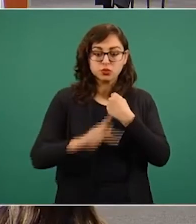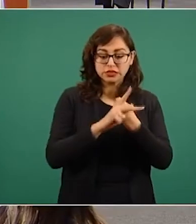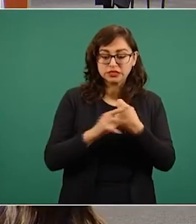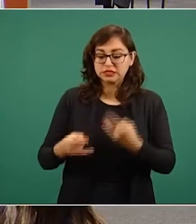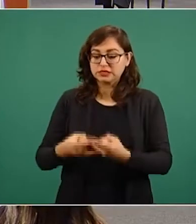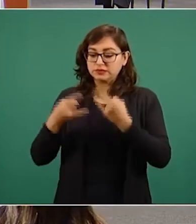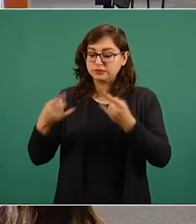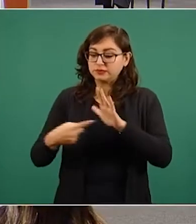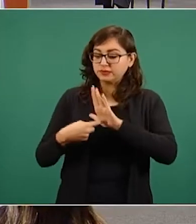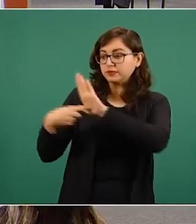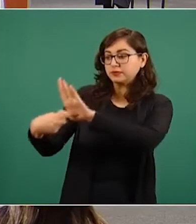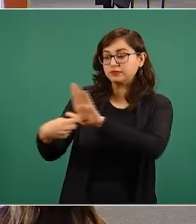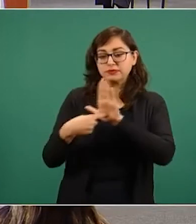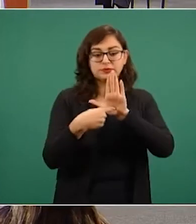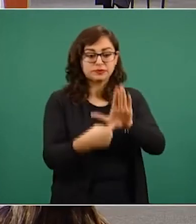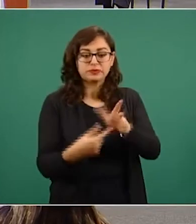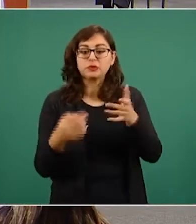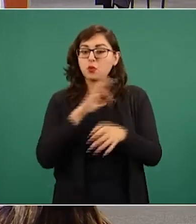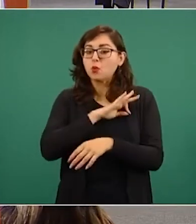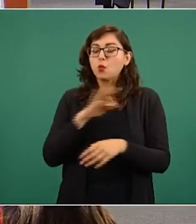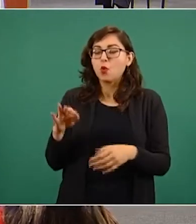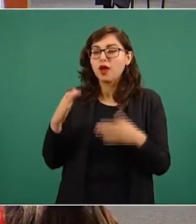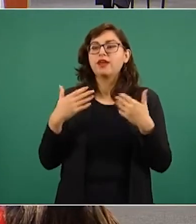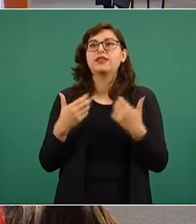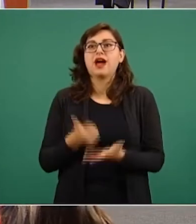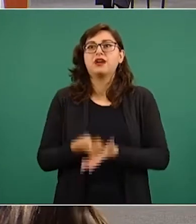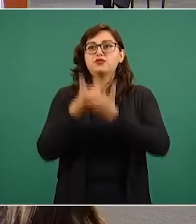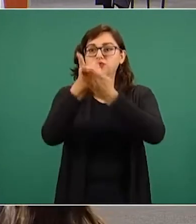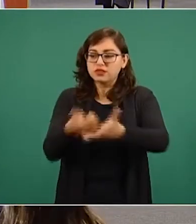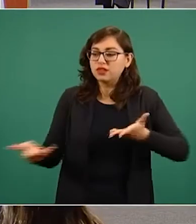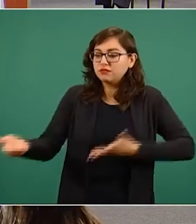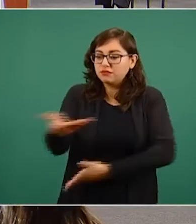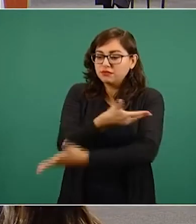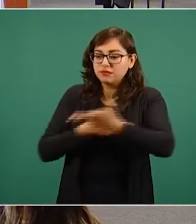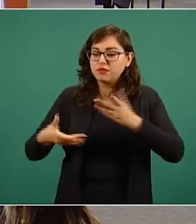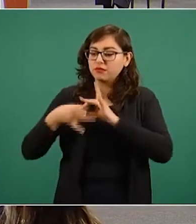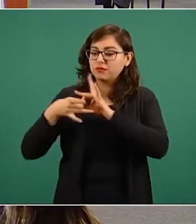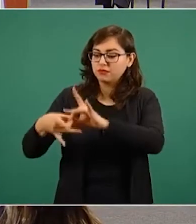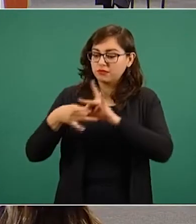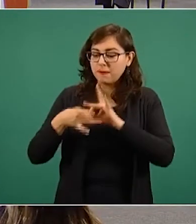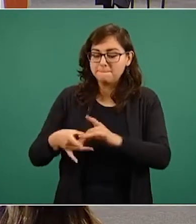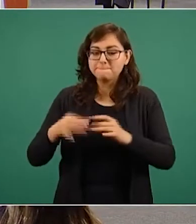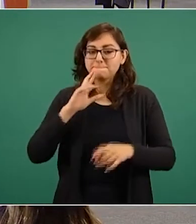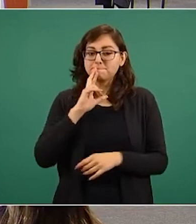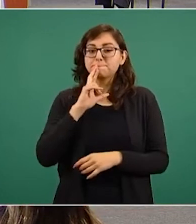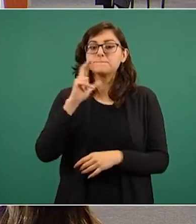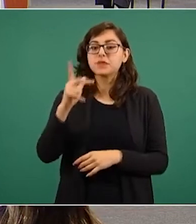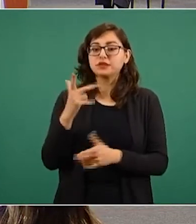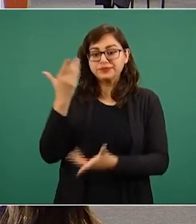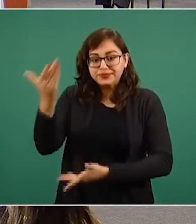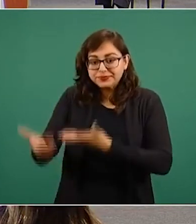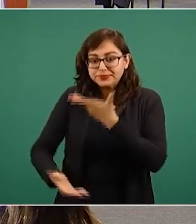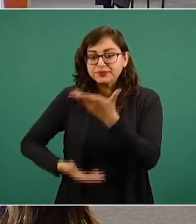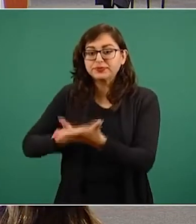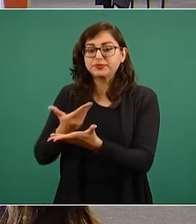para una convivencia más estrecha, más fluida y más fraternal. Reciba su majestad las